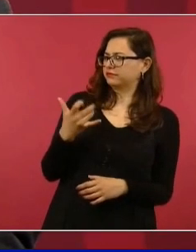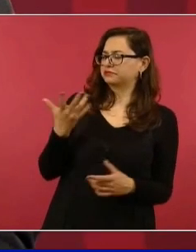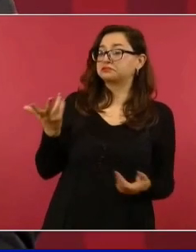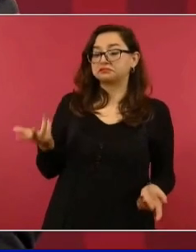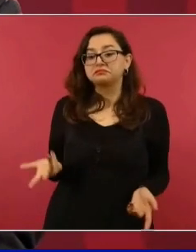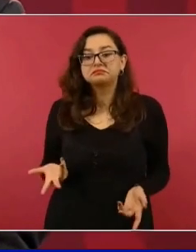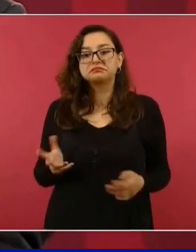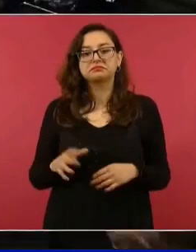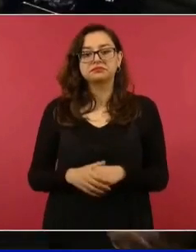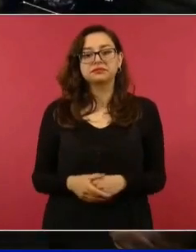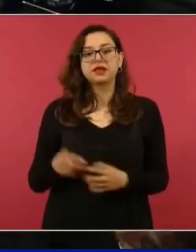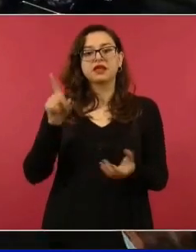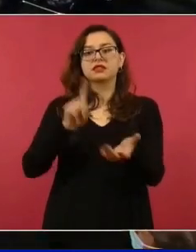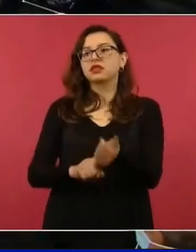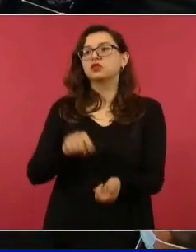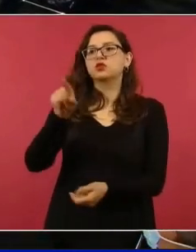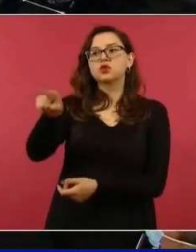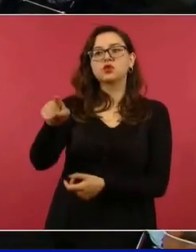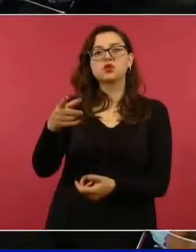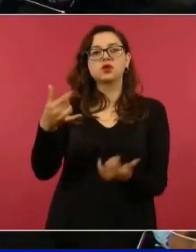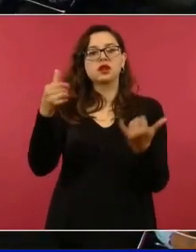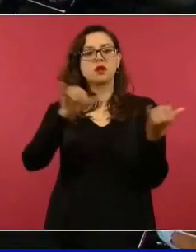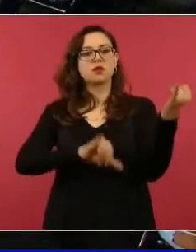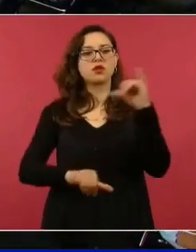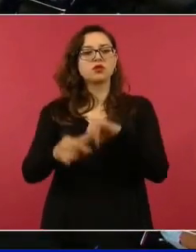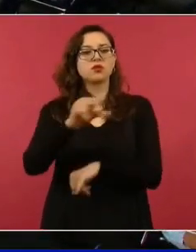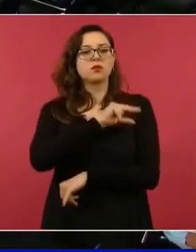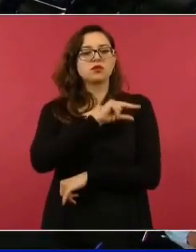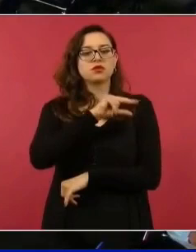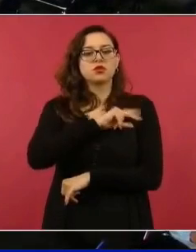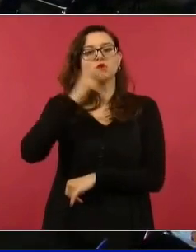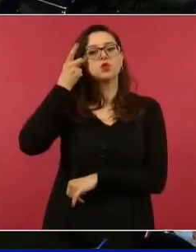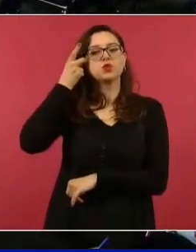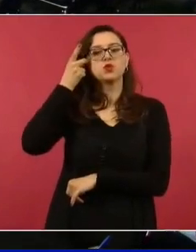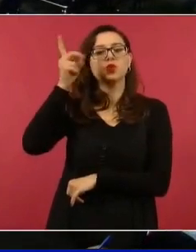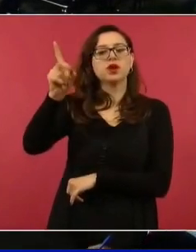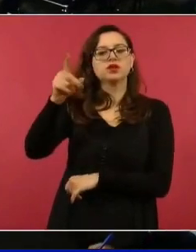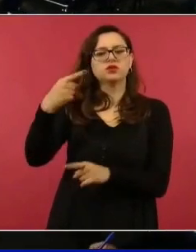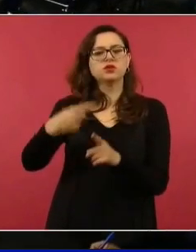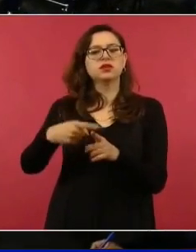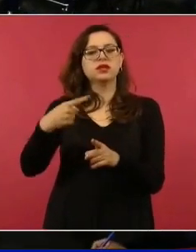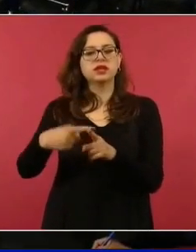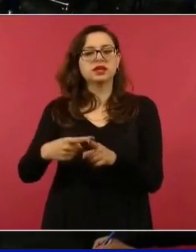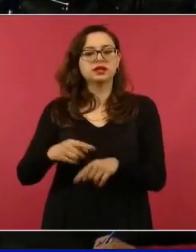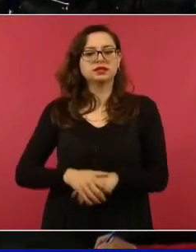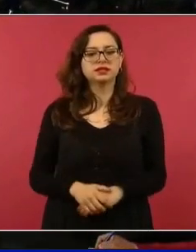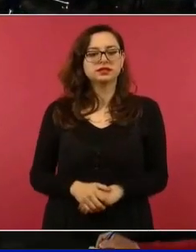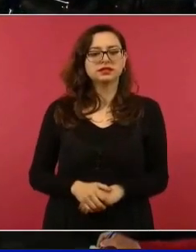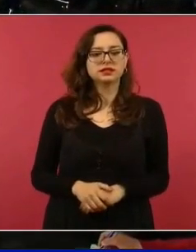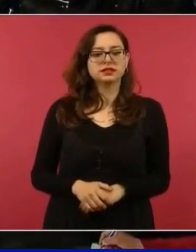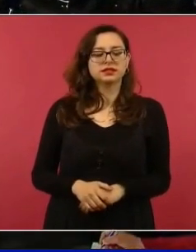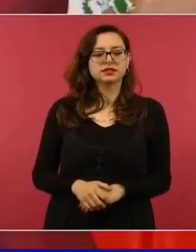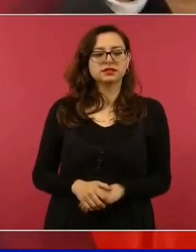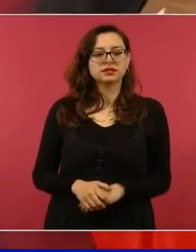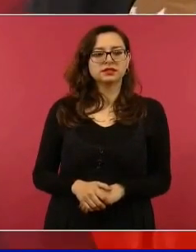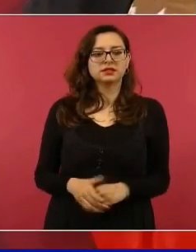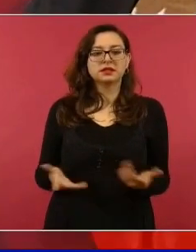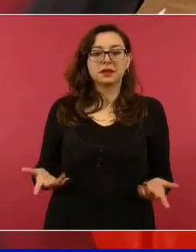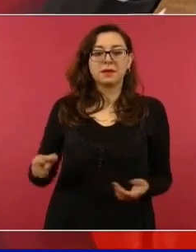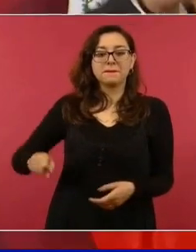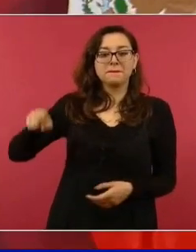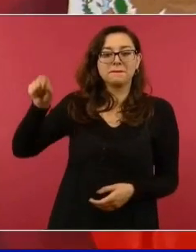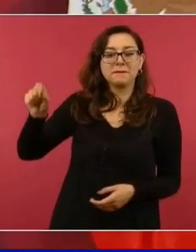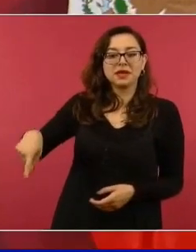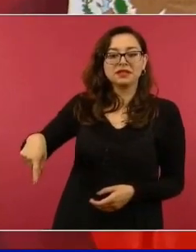En muchos casos los políticos